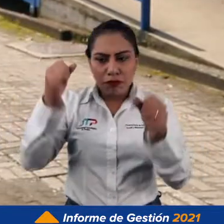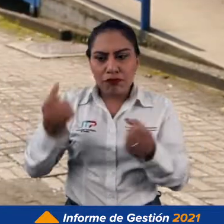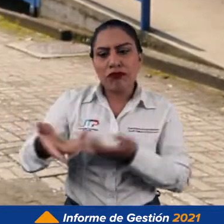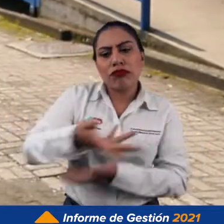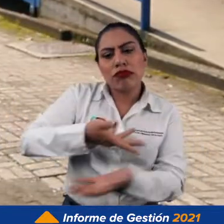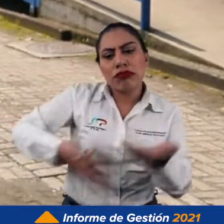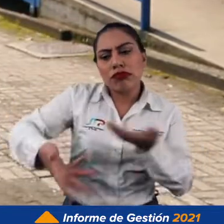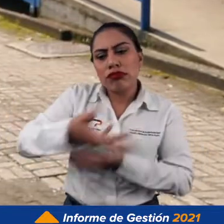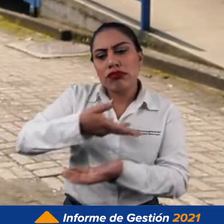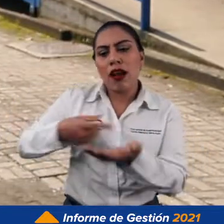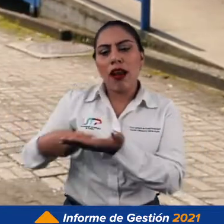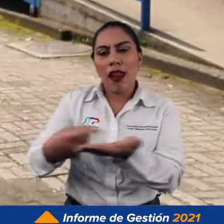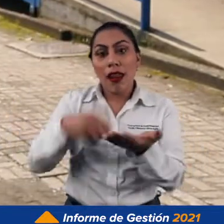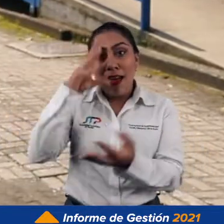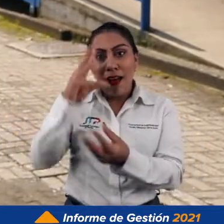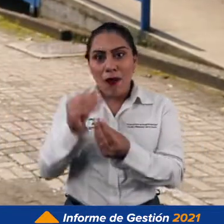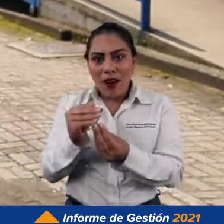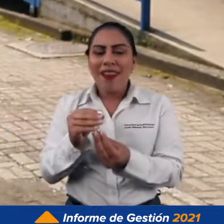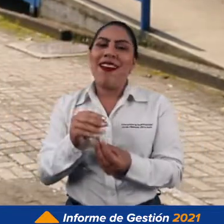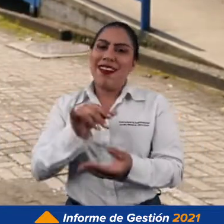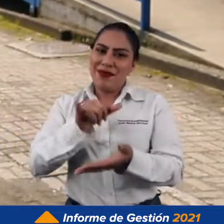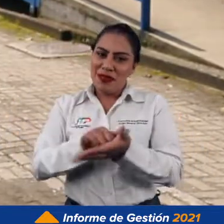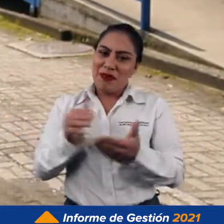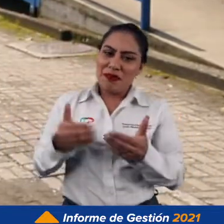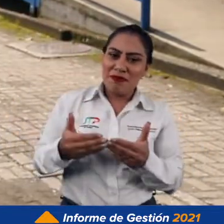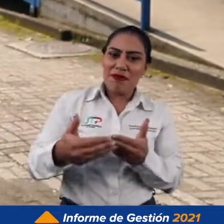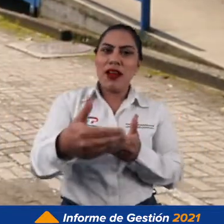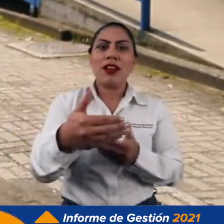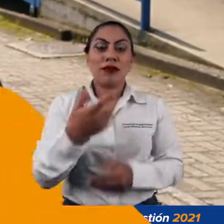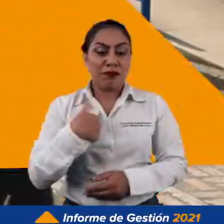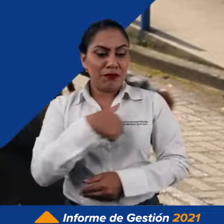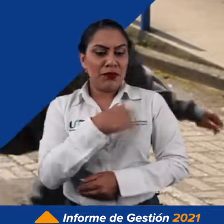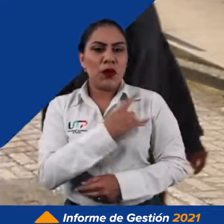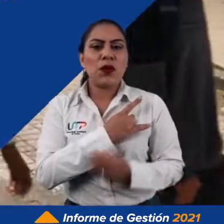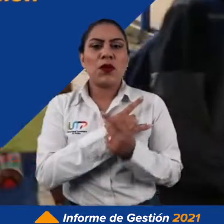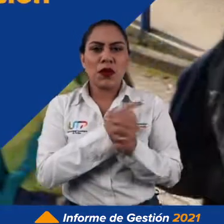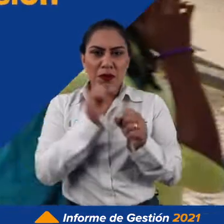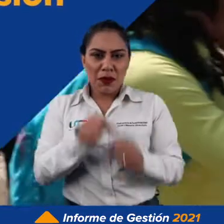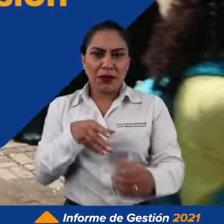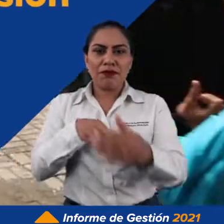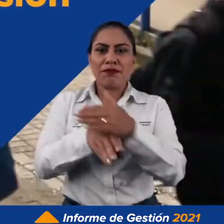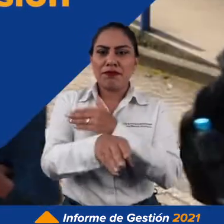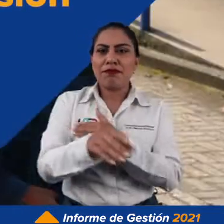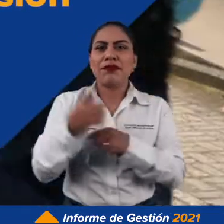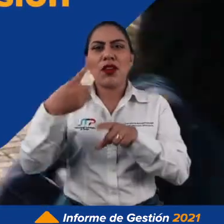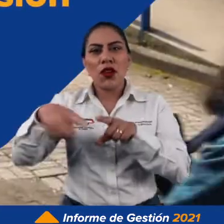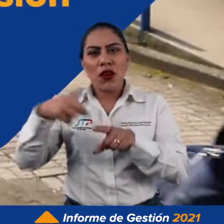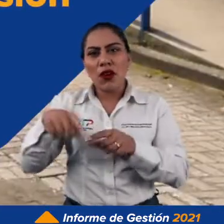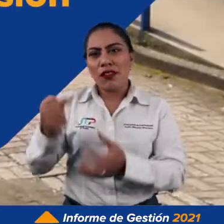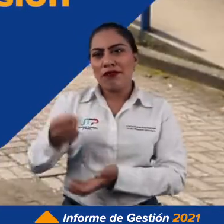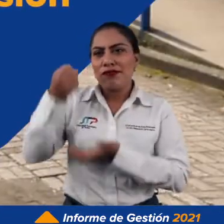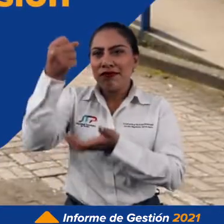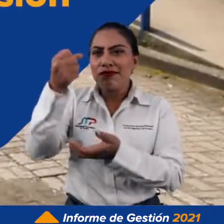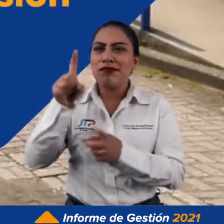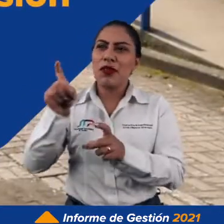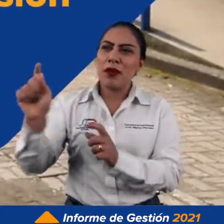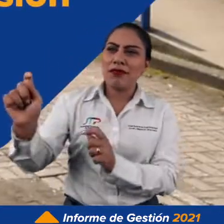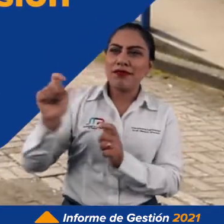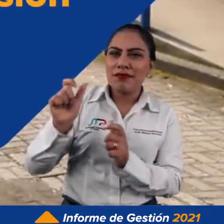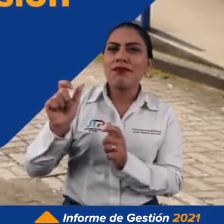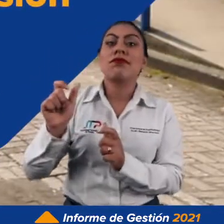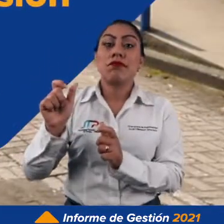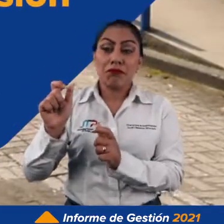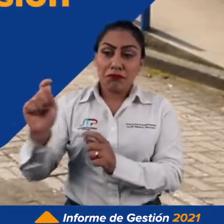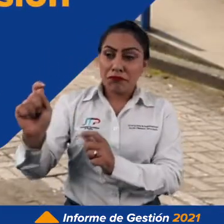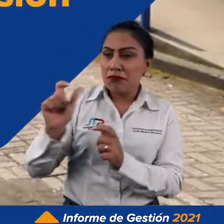momento. Este acuerdo le ha permitido a la UTP tener acceso a importantes recursos adicionales de inversión